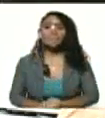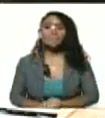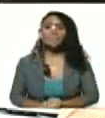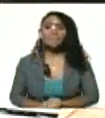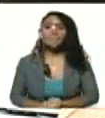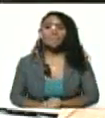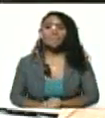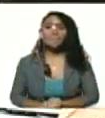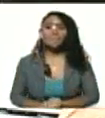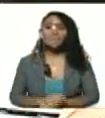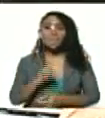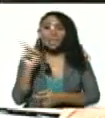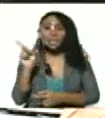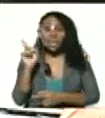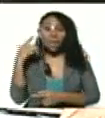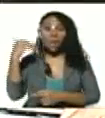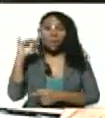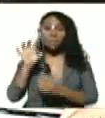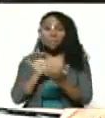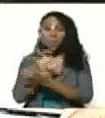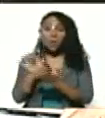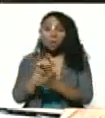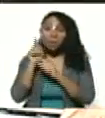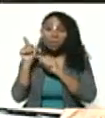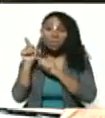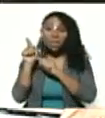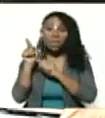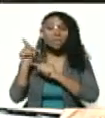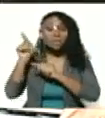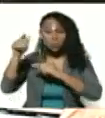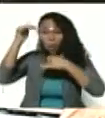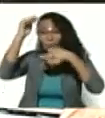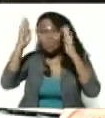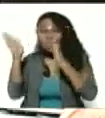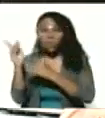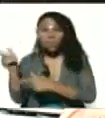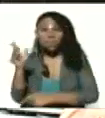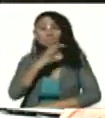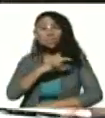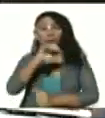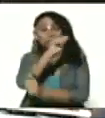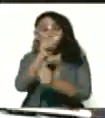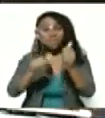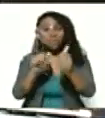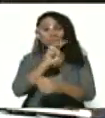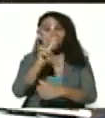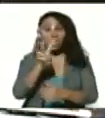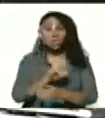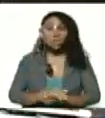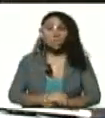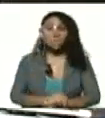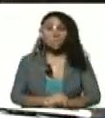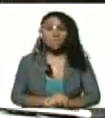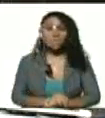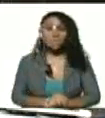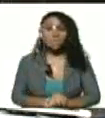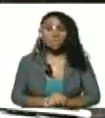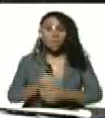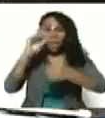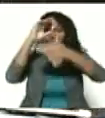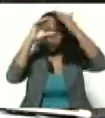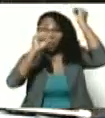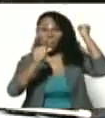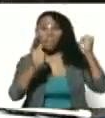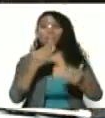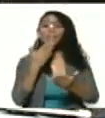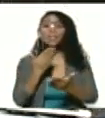La ELAM tiene problemas y hay que atenderlo, señora vicepresidenta. Un canciller me pidió que